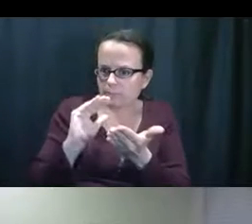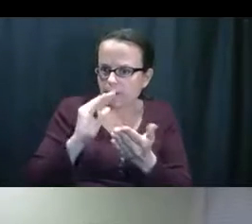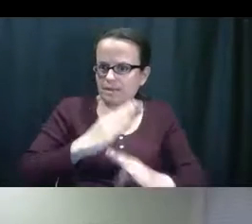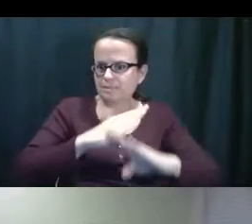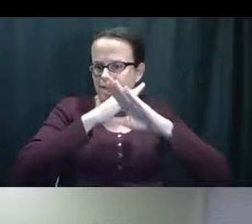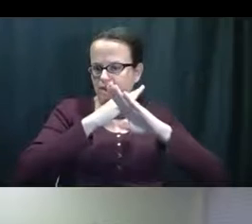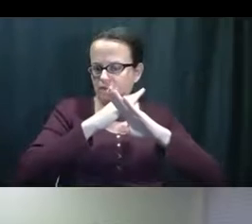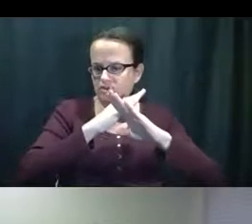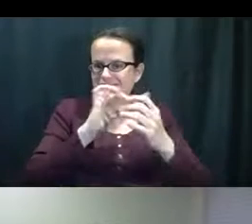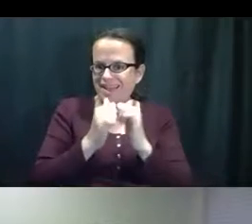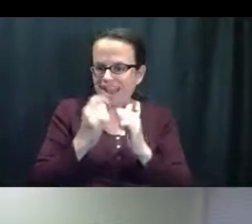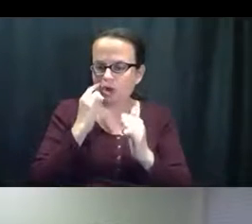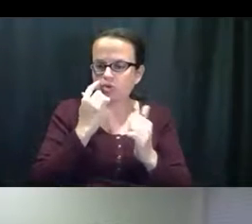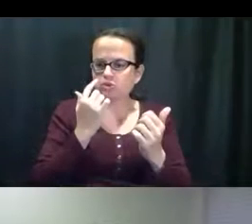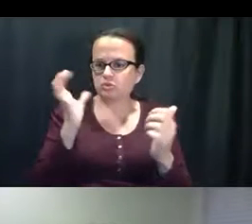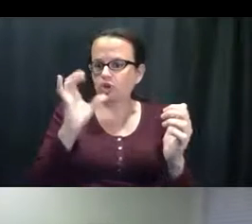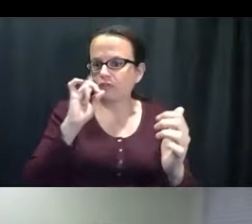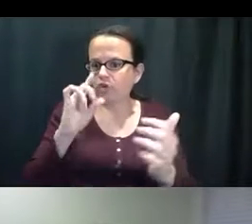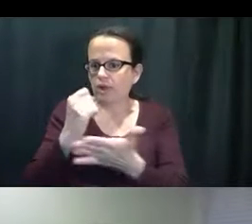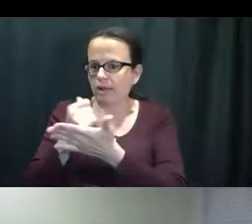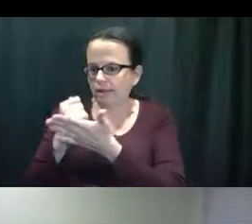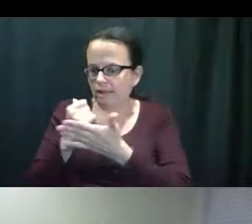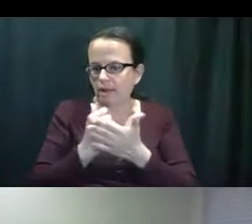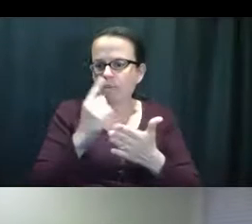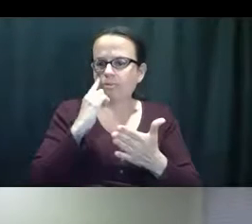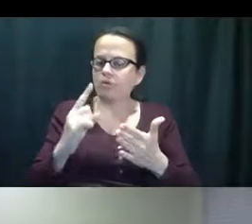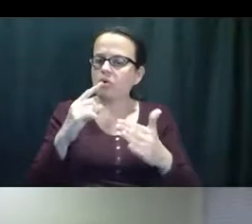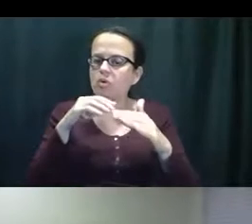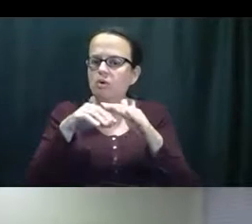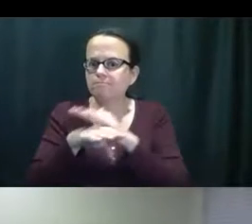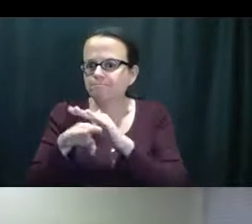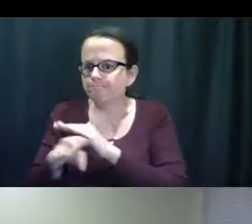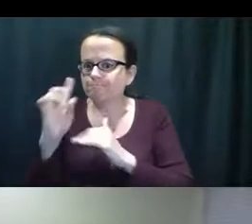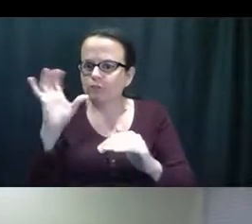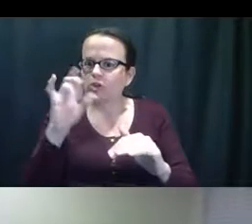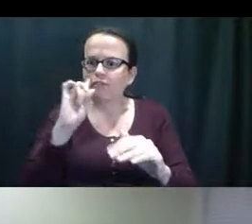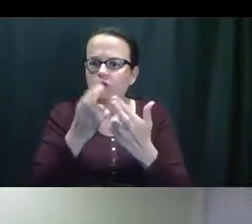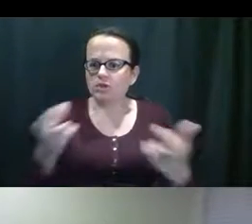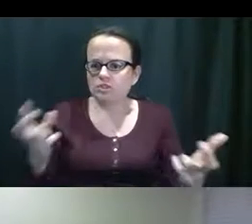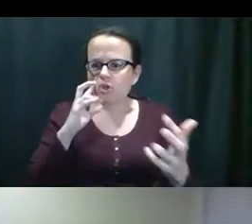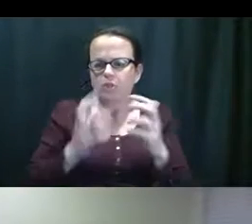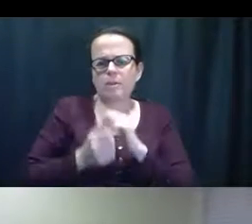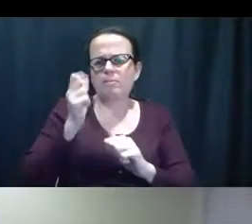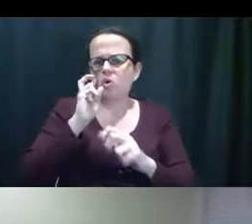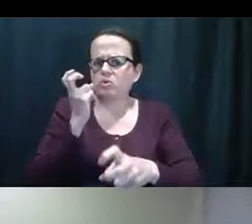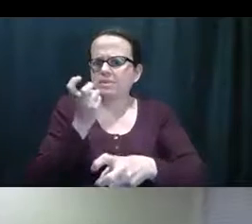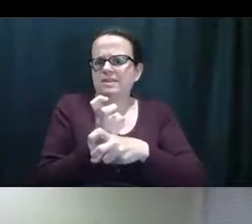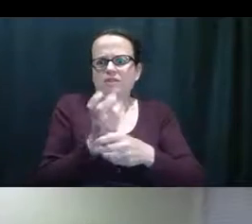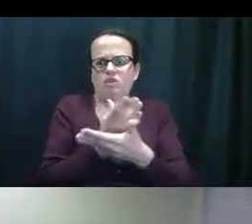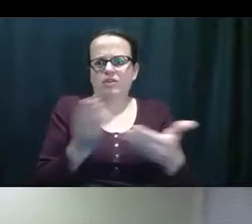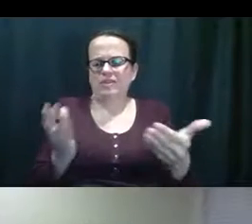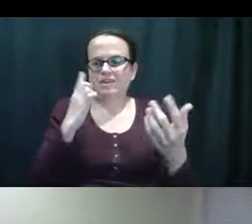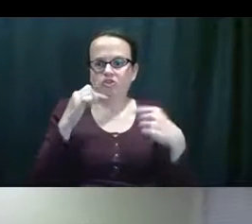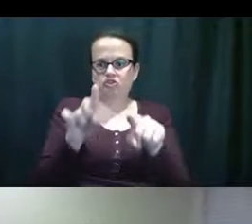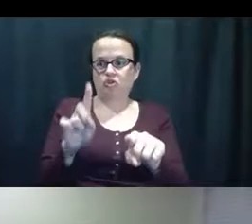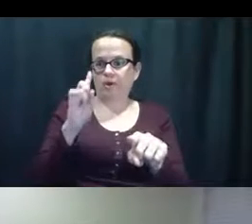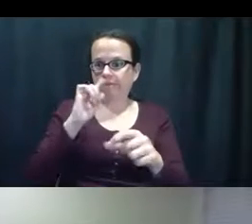ayuda y acceder los recursos que están disponibles lo lo más difícil